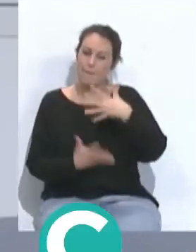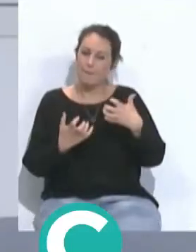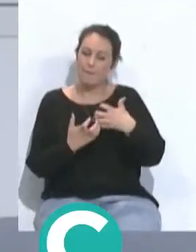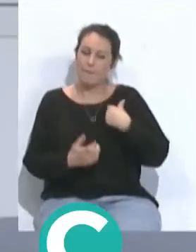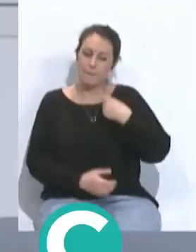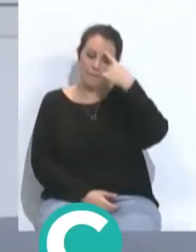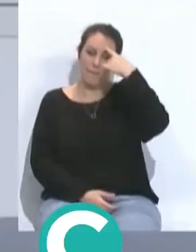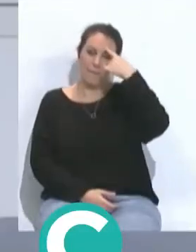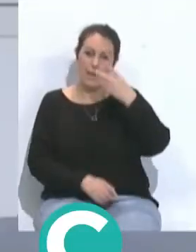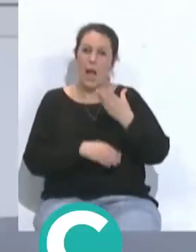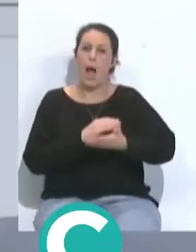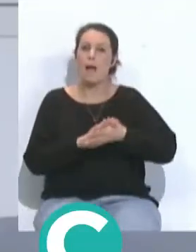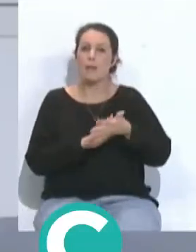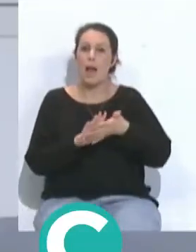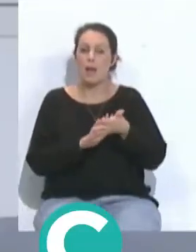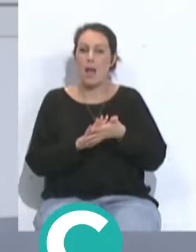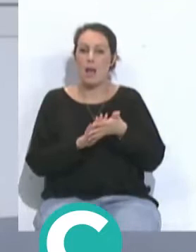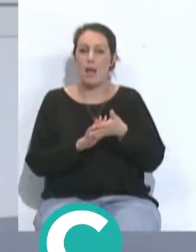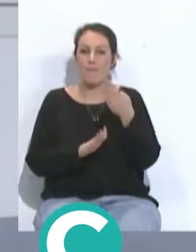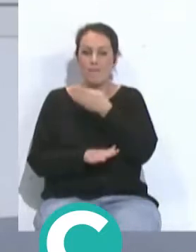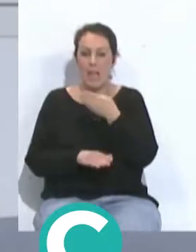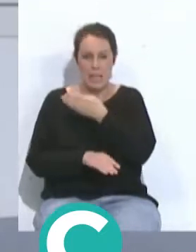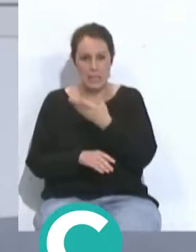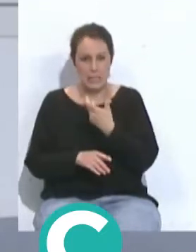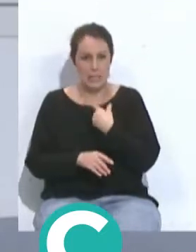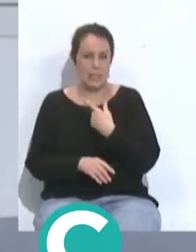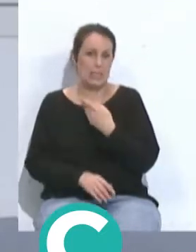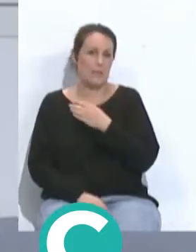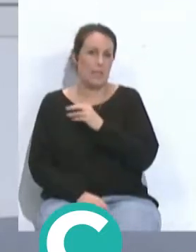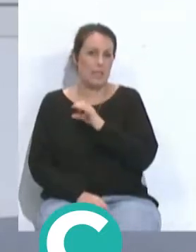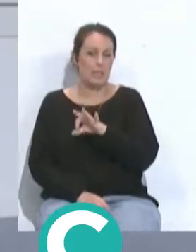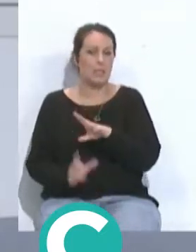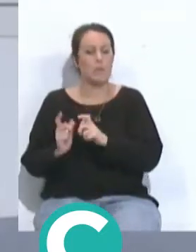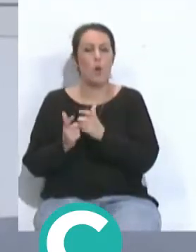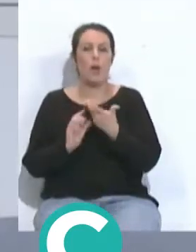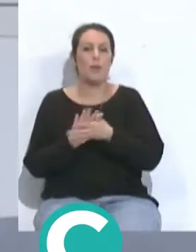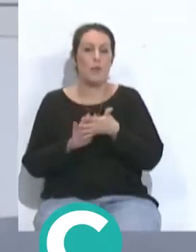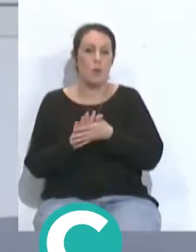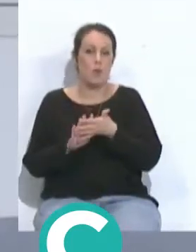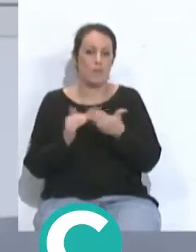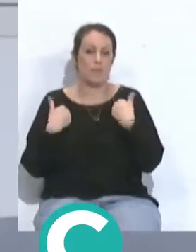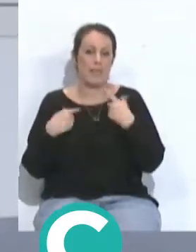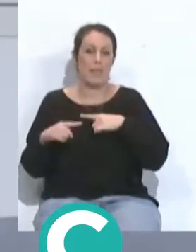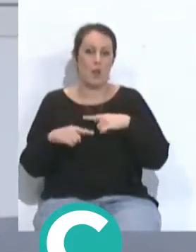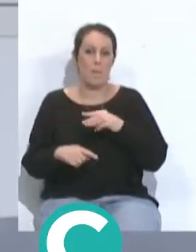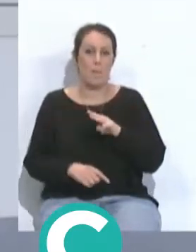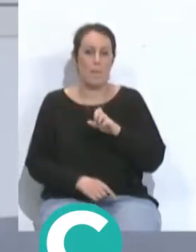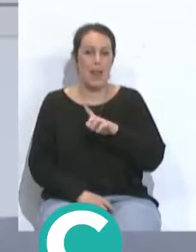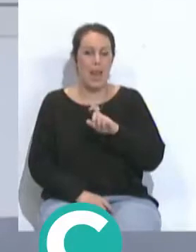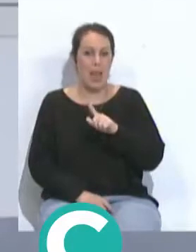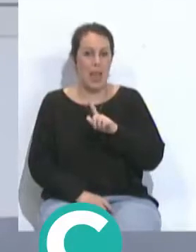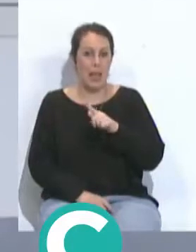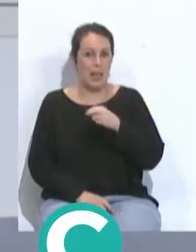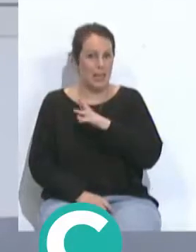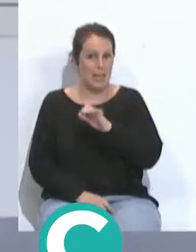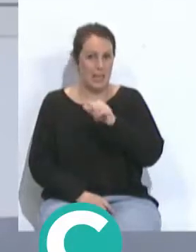frase cuando hablaba del potencial del Real Betis y Balompié de Manuel Pellegrini y digo de Manuel Pellegrini porque el Betis está haciendo un fútbol de